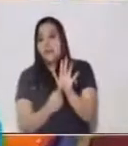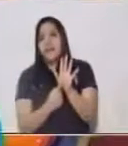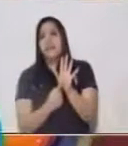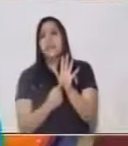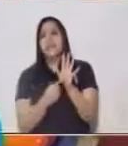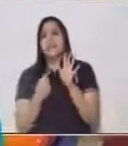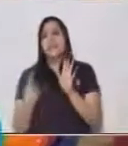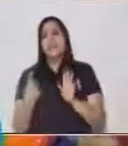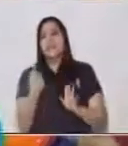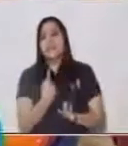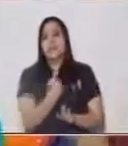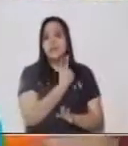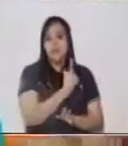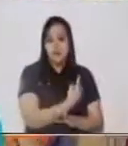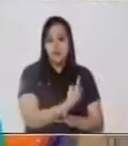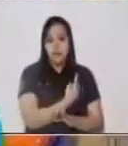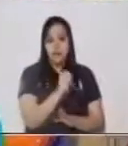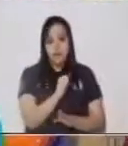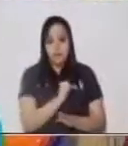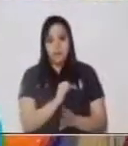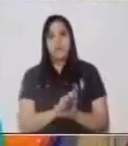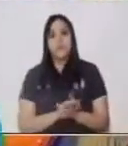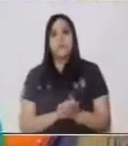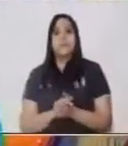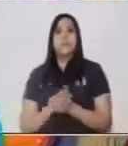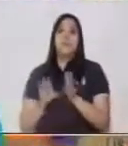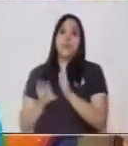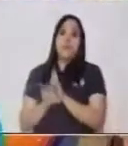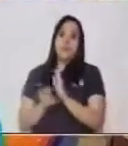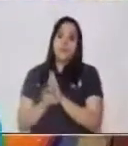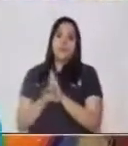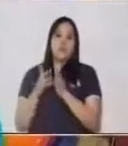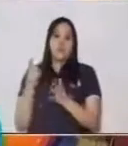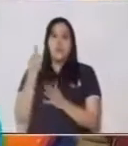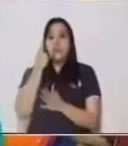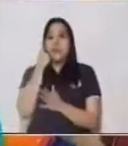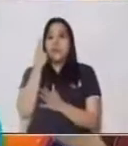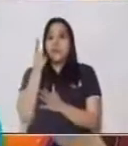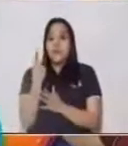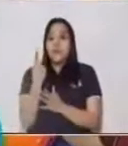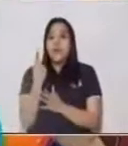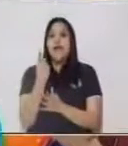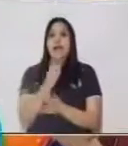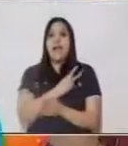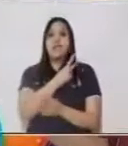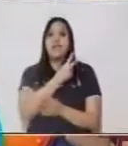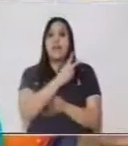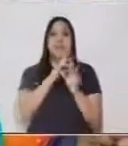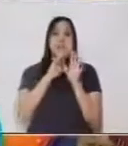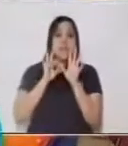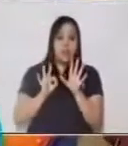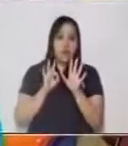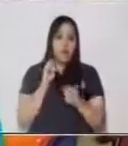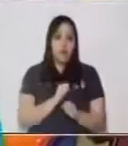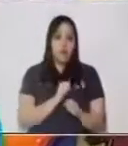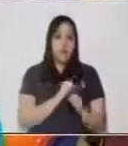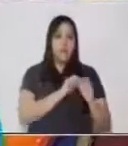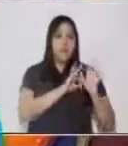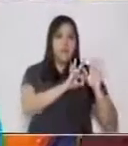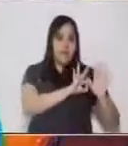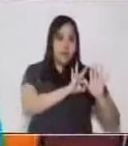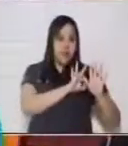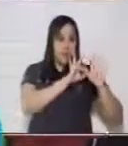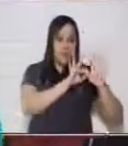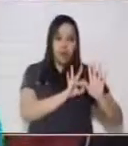está representado en las unidades. Por lo tanto, el valor va a ser de 8. Si colocamos